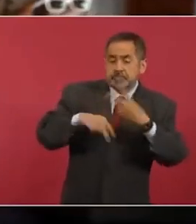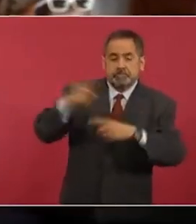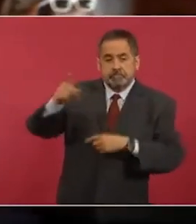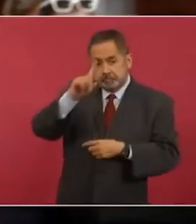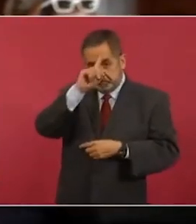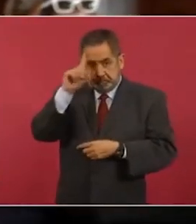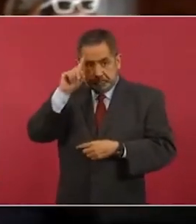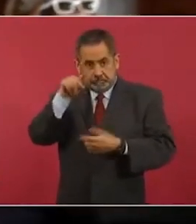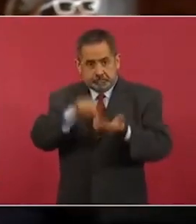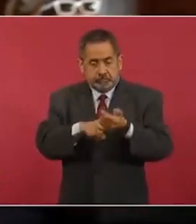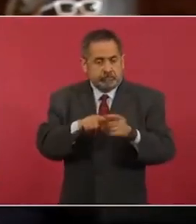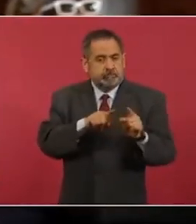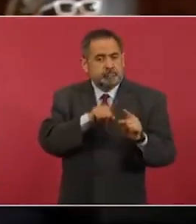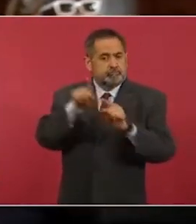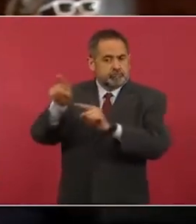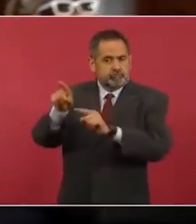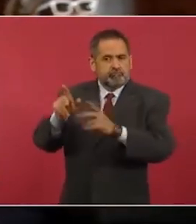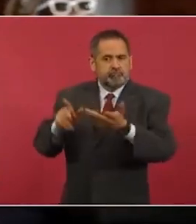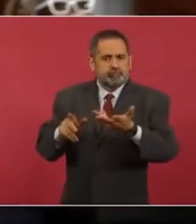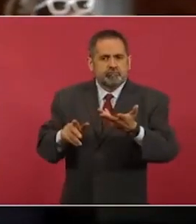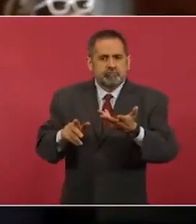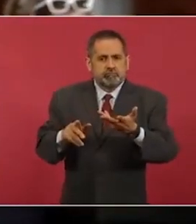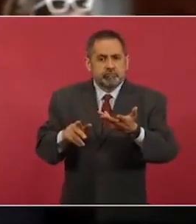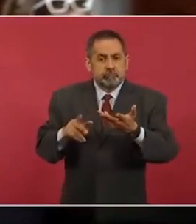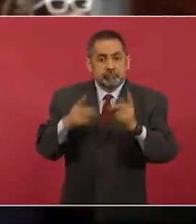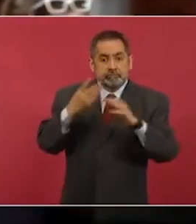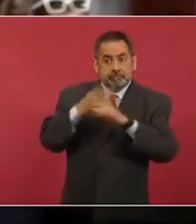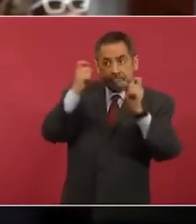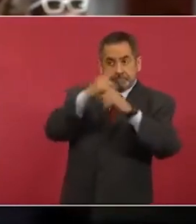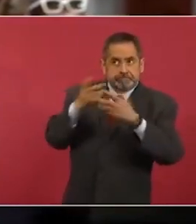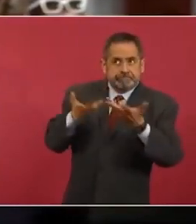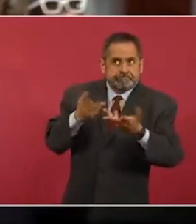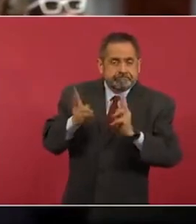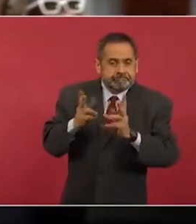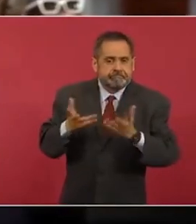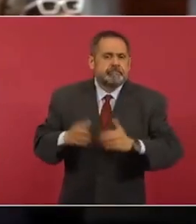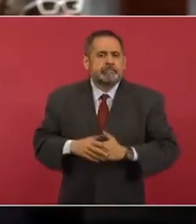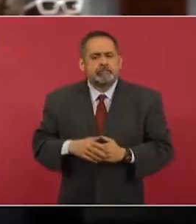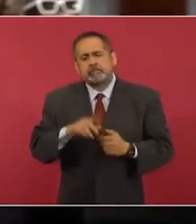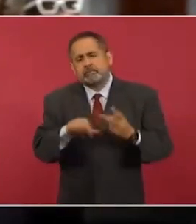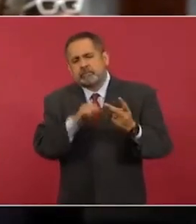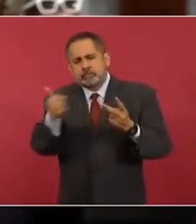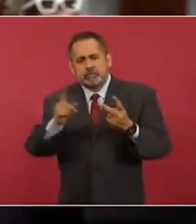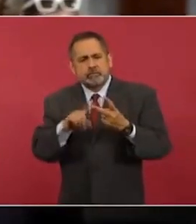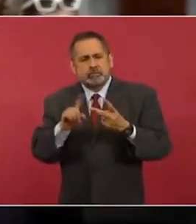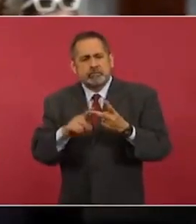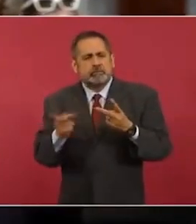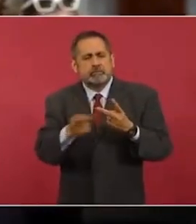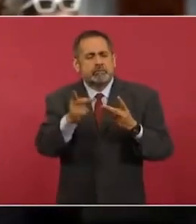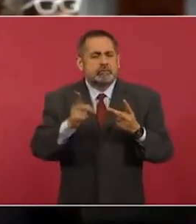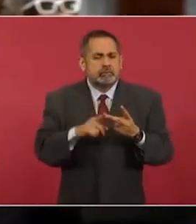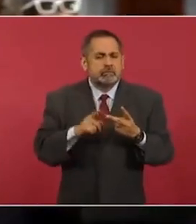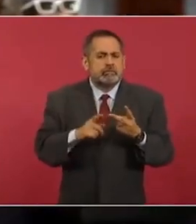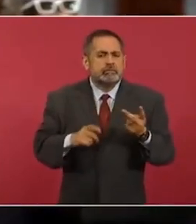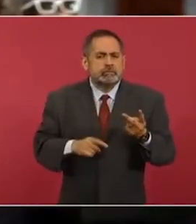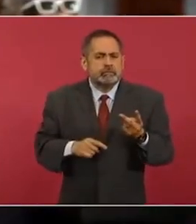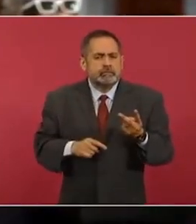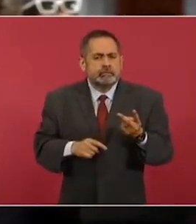de Mariquín Nordaf, que lo va a tener muy complicado, la verdad. Y luego quería hacer otra pregunta. ¿Cuál es la